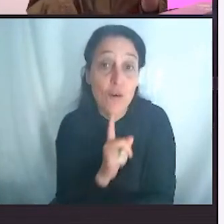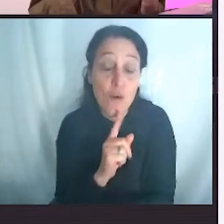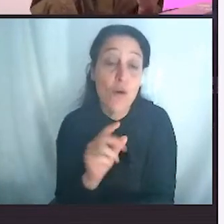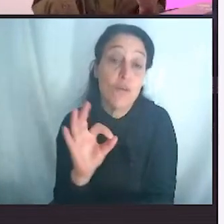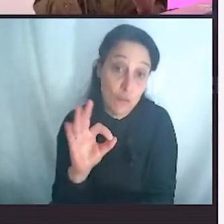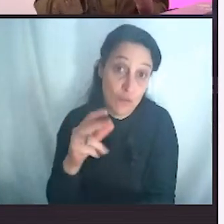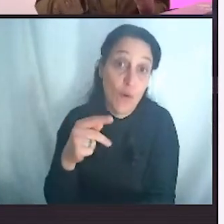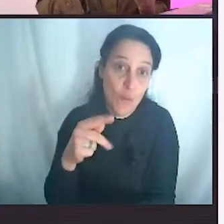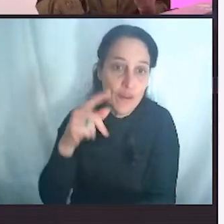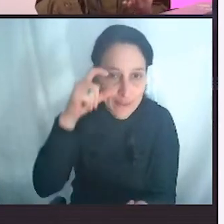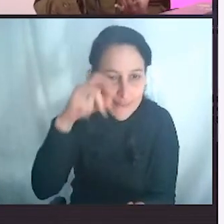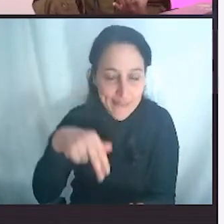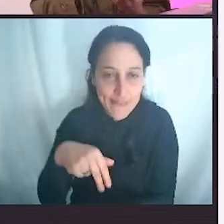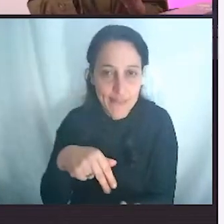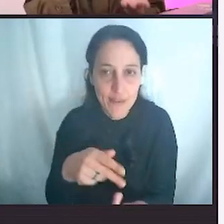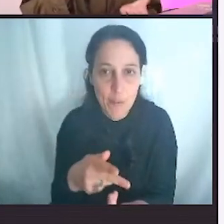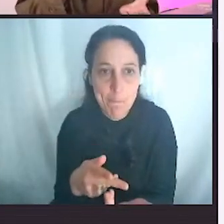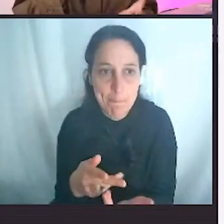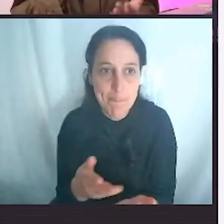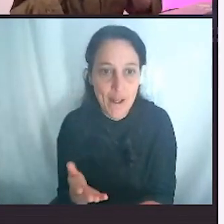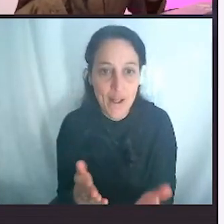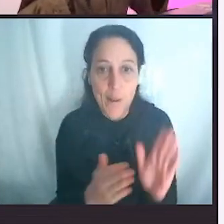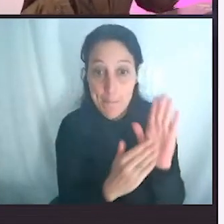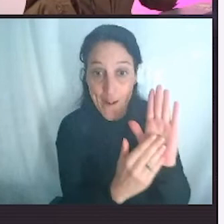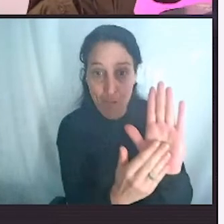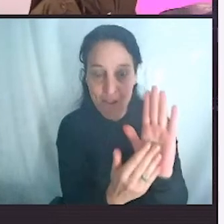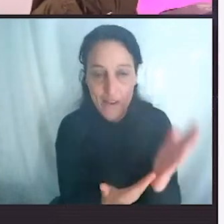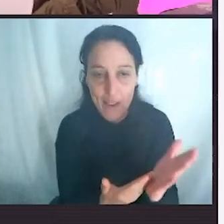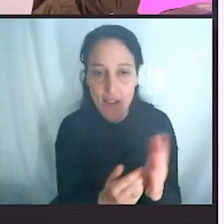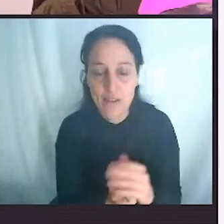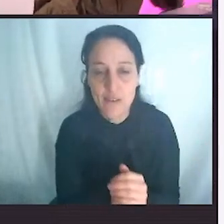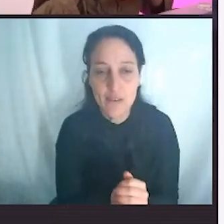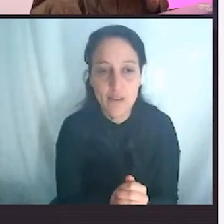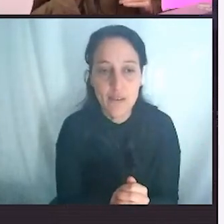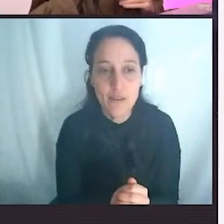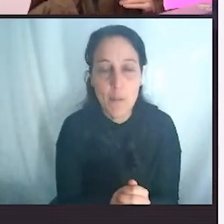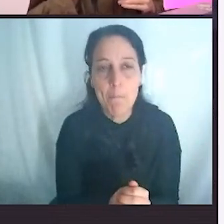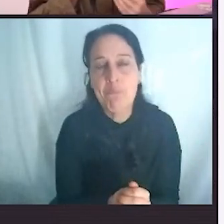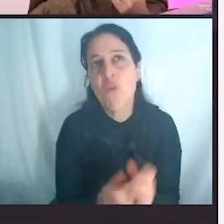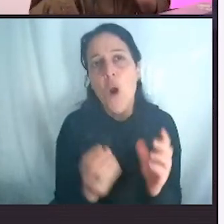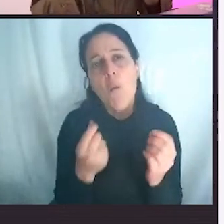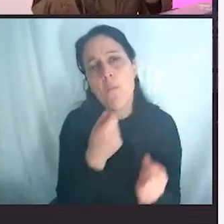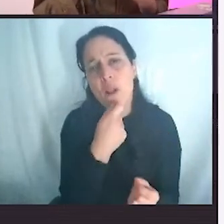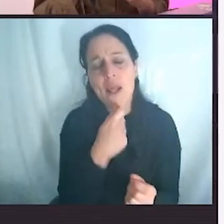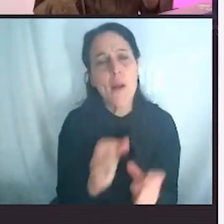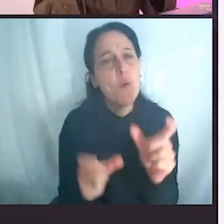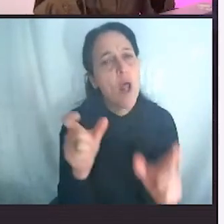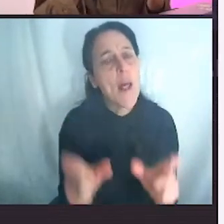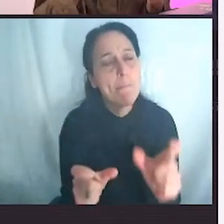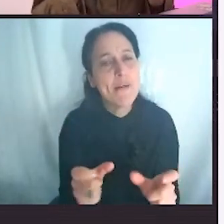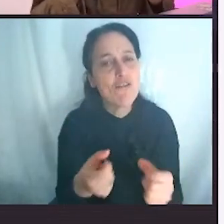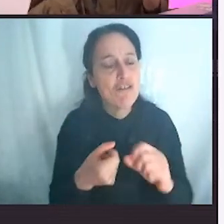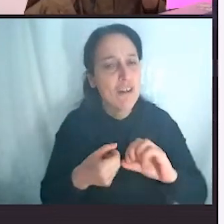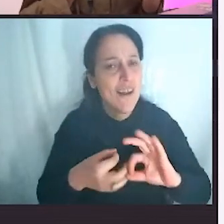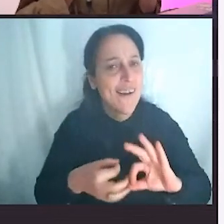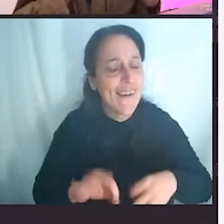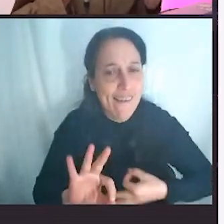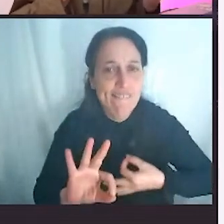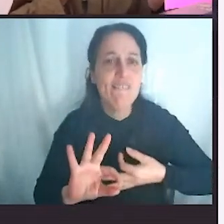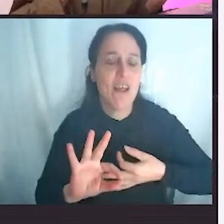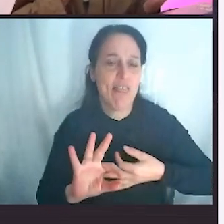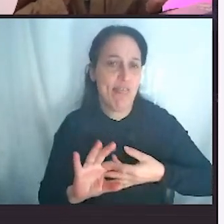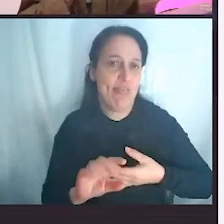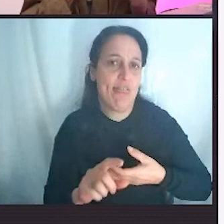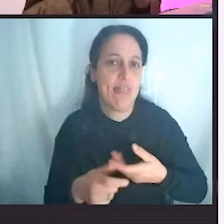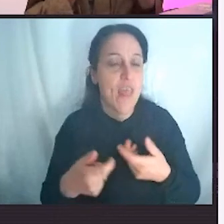También tenemos empresas que están generando alternativas. La persona que me vende las bandejas de cartón, esa empresa que está generando un producto